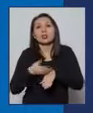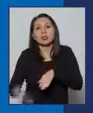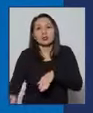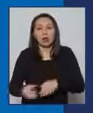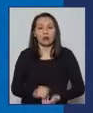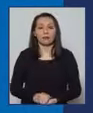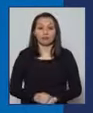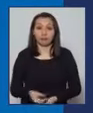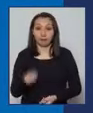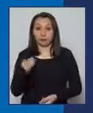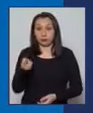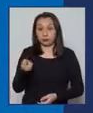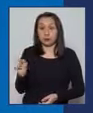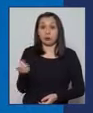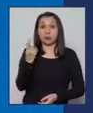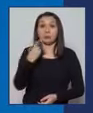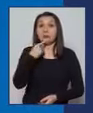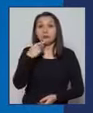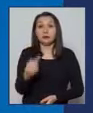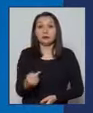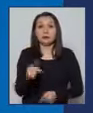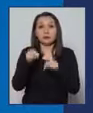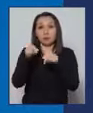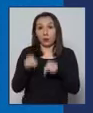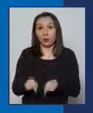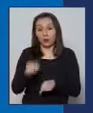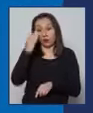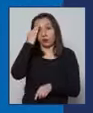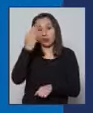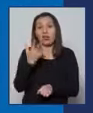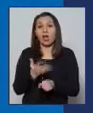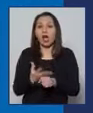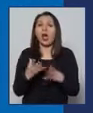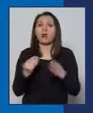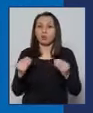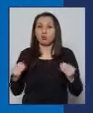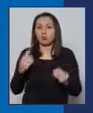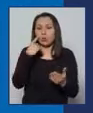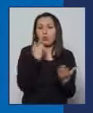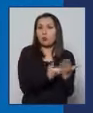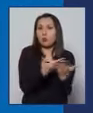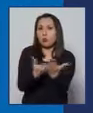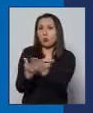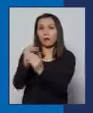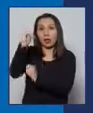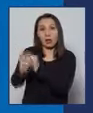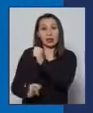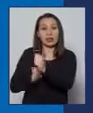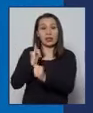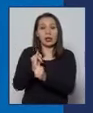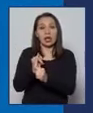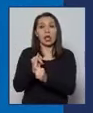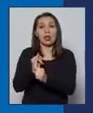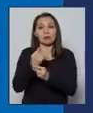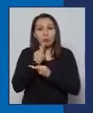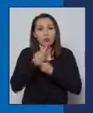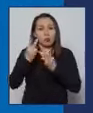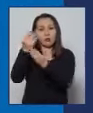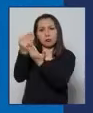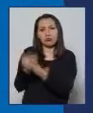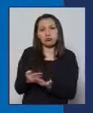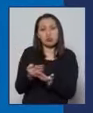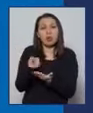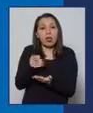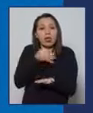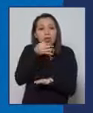Bueno, con respecto a su primera pregunta, hoy día hay bastante evidencia internacional publicada y